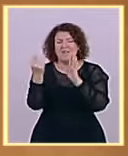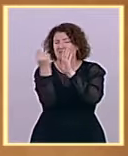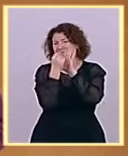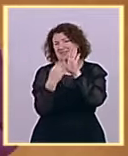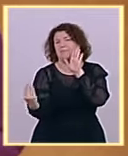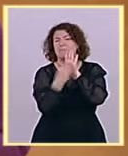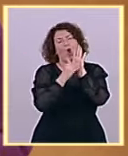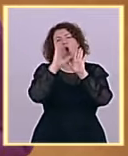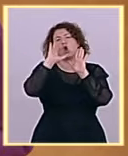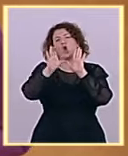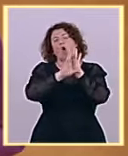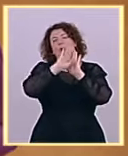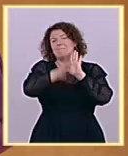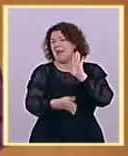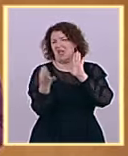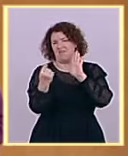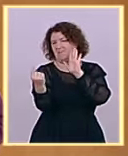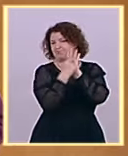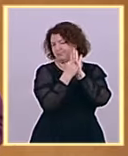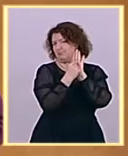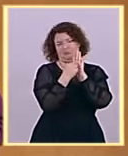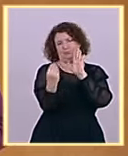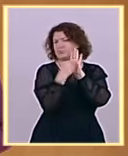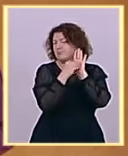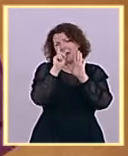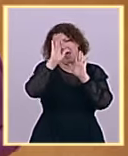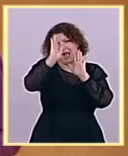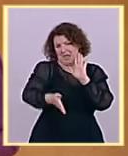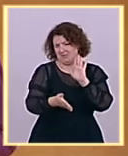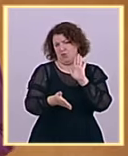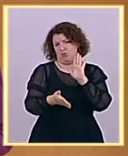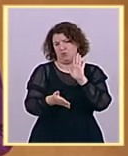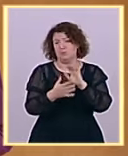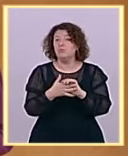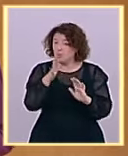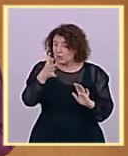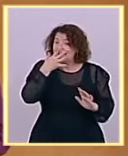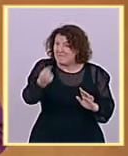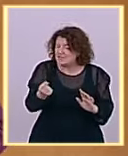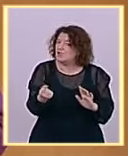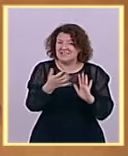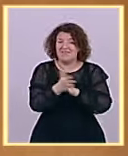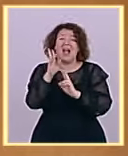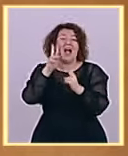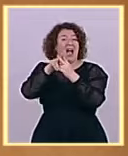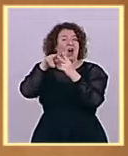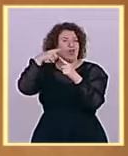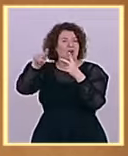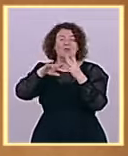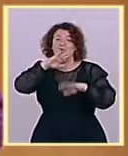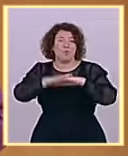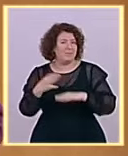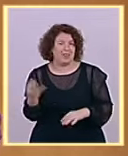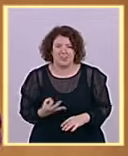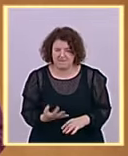con la propuesta del PSOE, ambos objetivos se cumplen. Por tanto, ni se rompe España ni dejamos inmunes